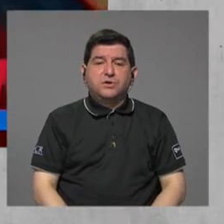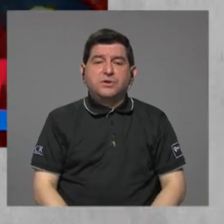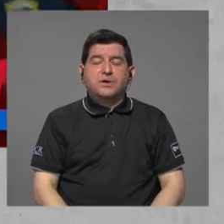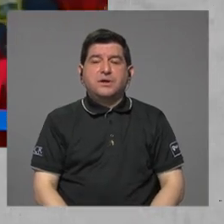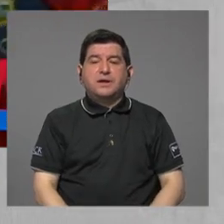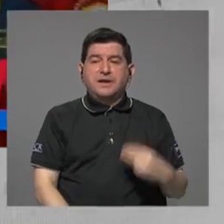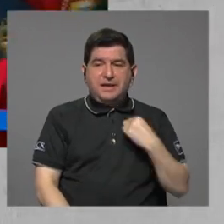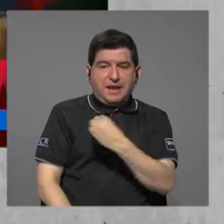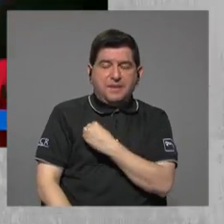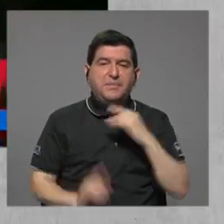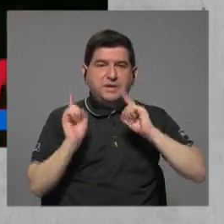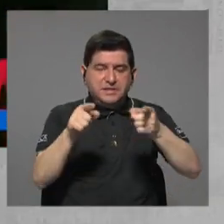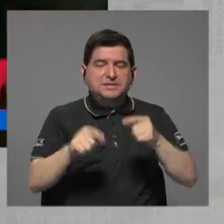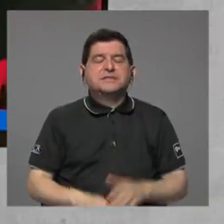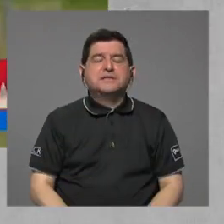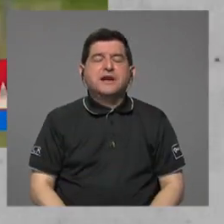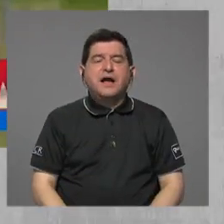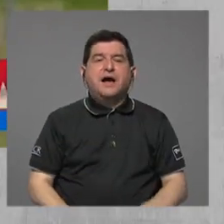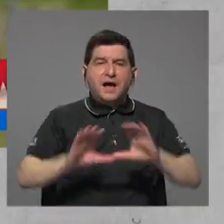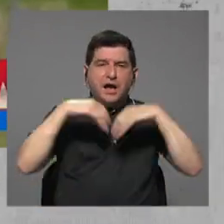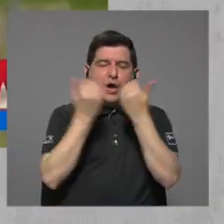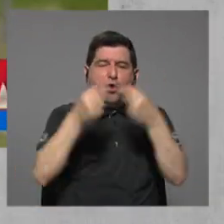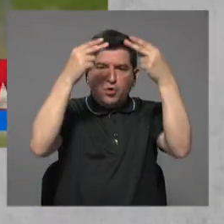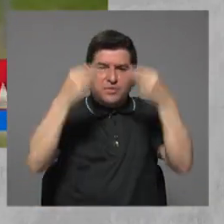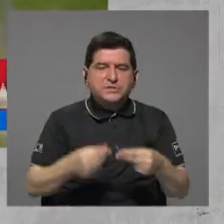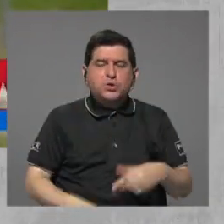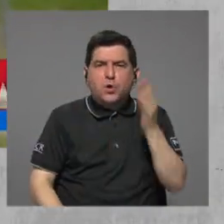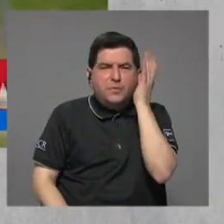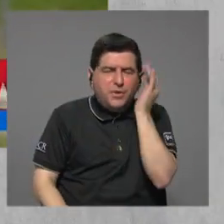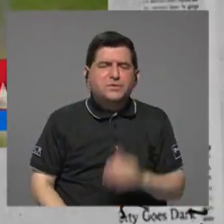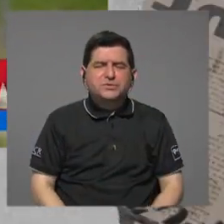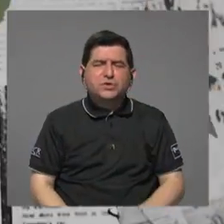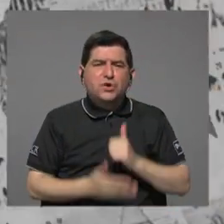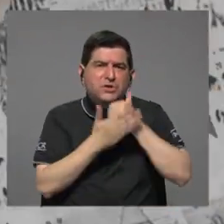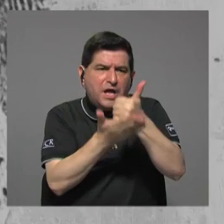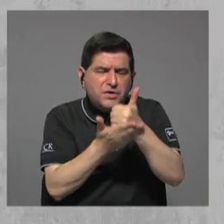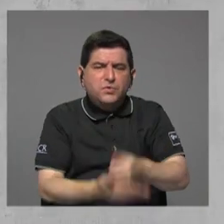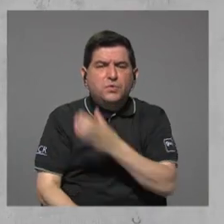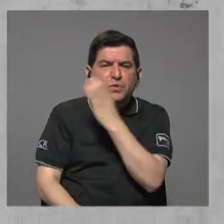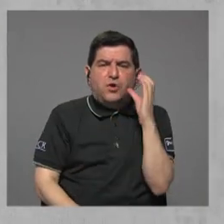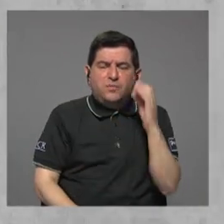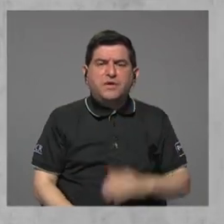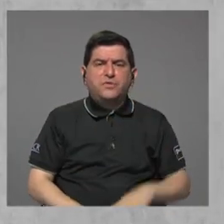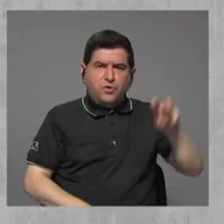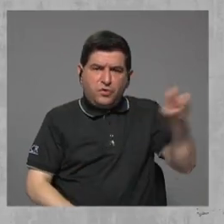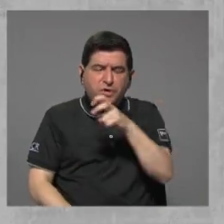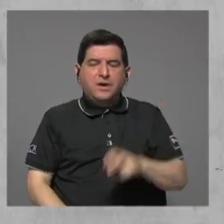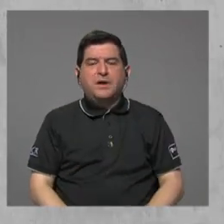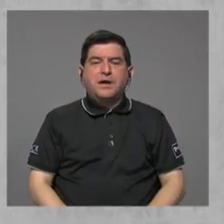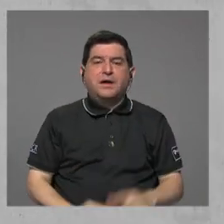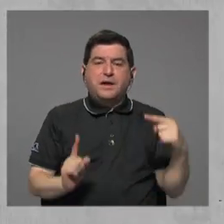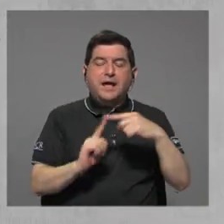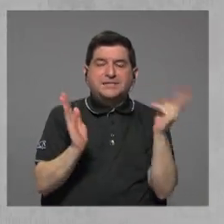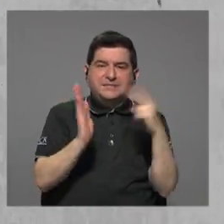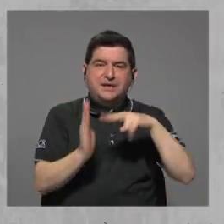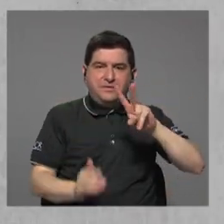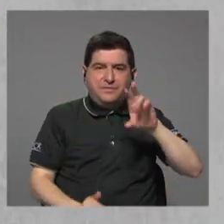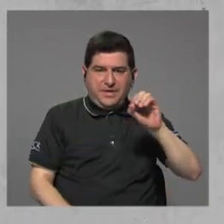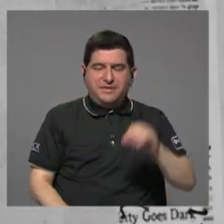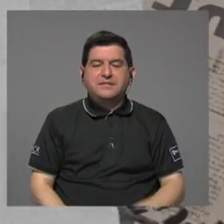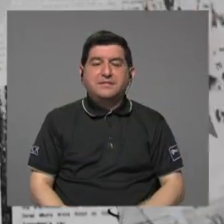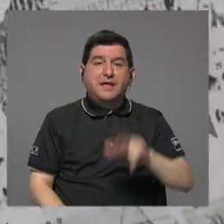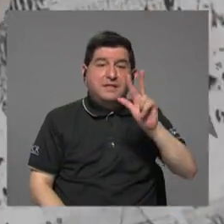la Comisión de Hacendarios, donde expuso la preocupación sobre las becas, comedores y transporte. Desde el 2020, la regla fiscal tenía tres